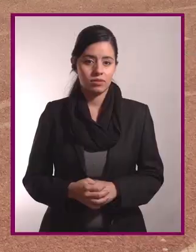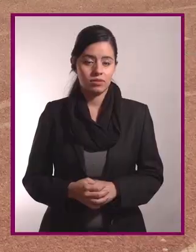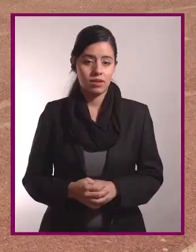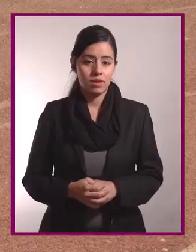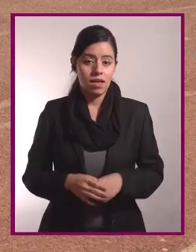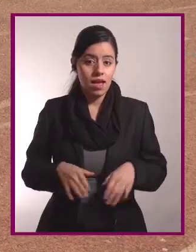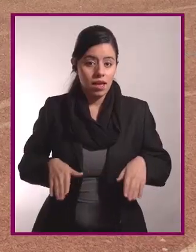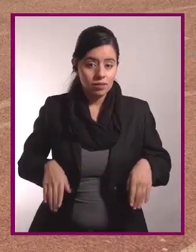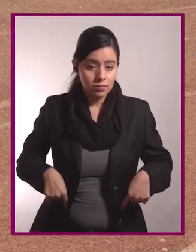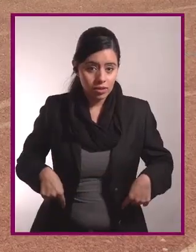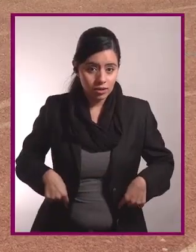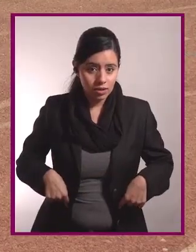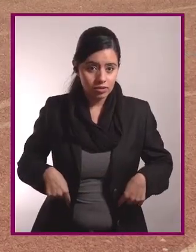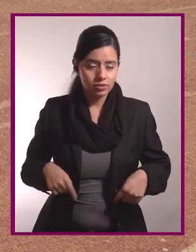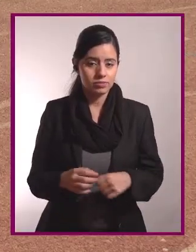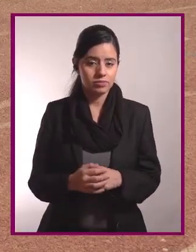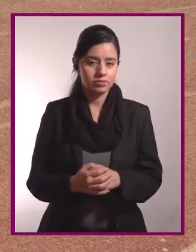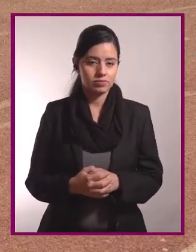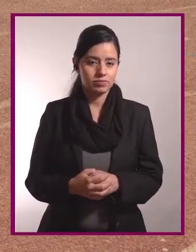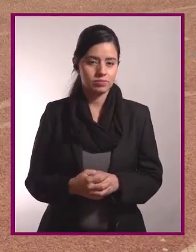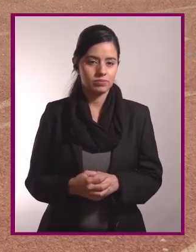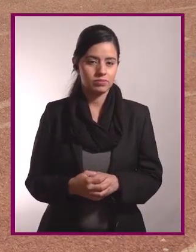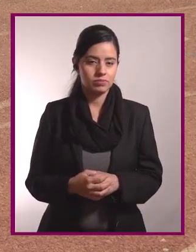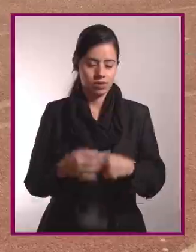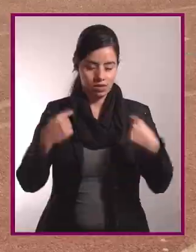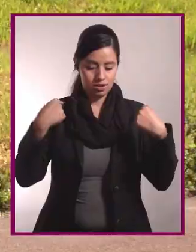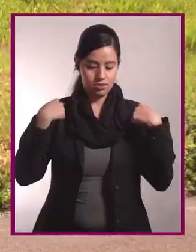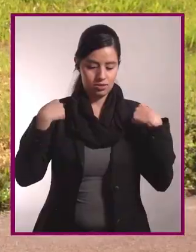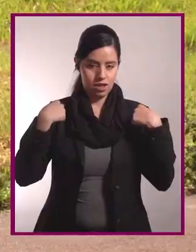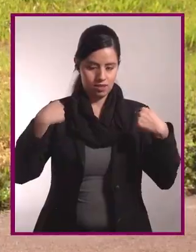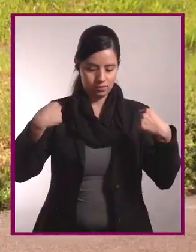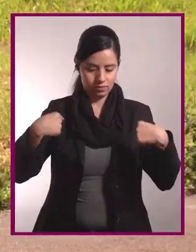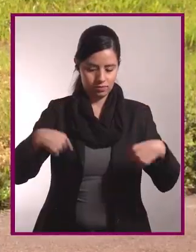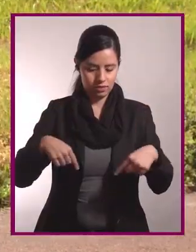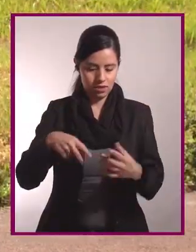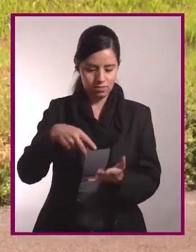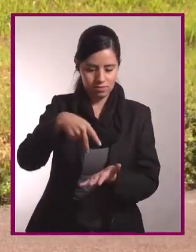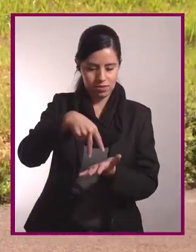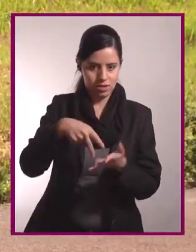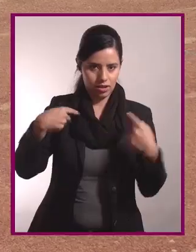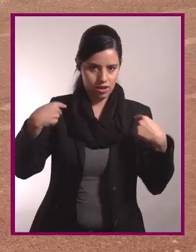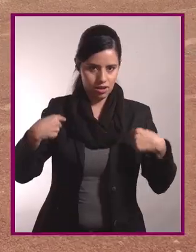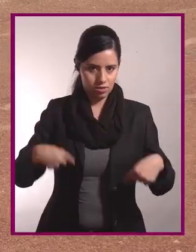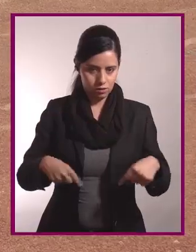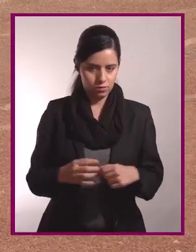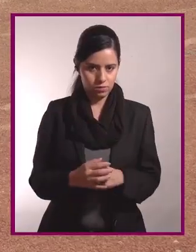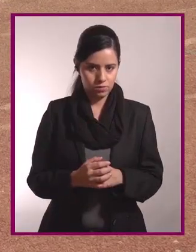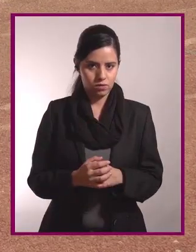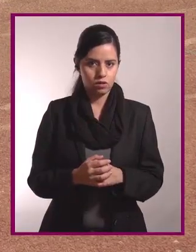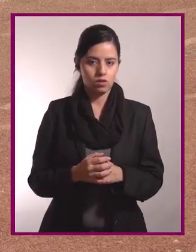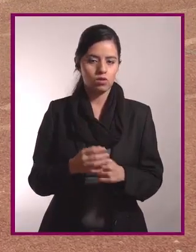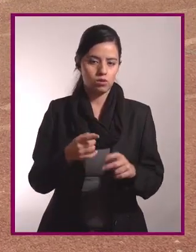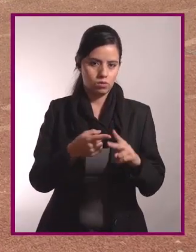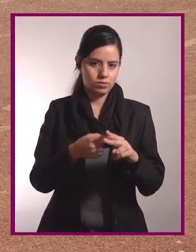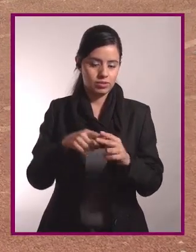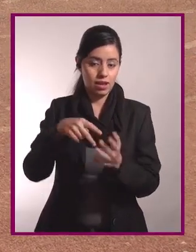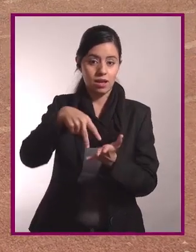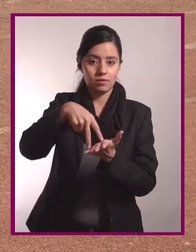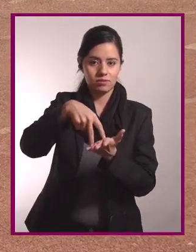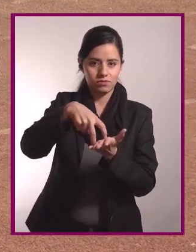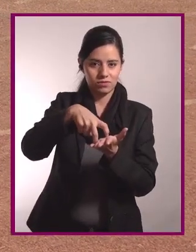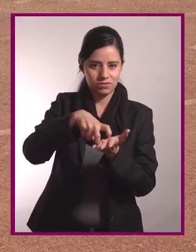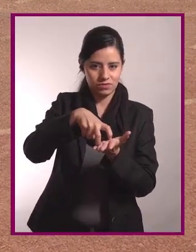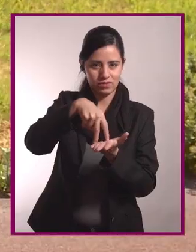Nos ponemos nuestras piernas a la altura de nuestros hombros, nos tocamos de la silla y